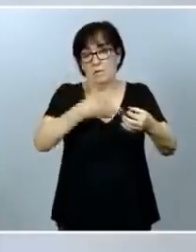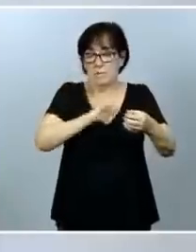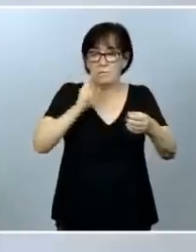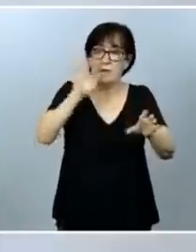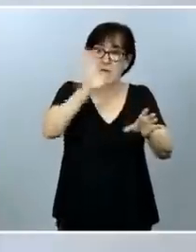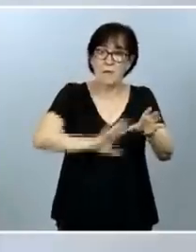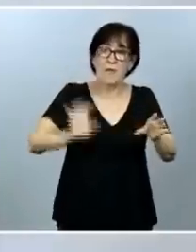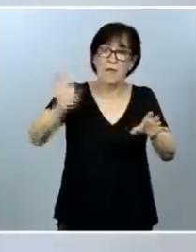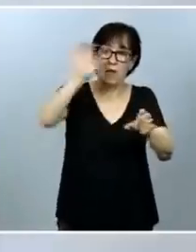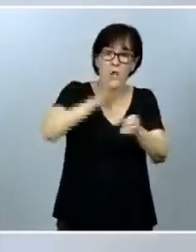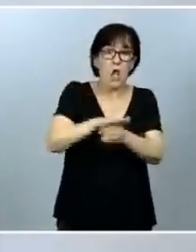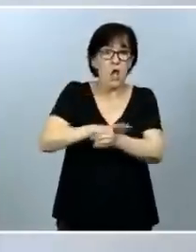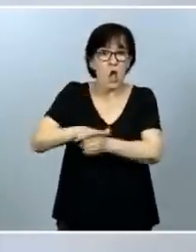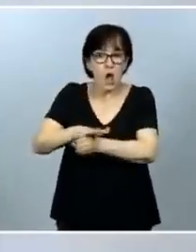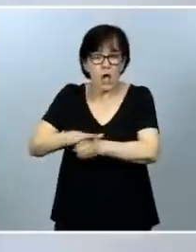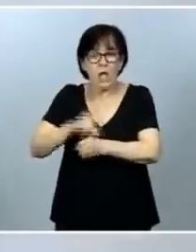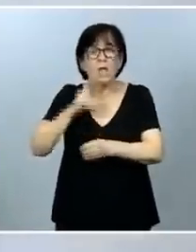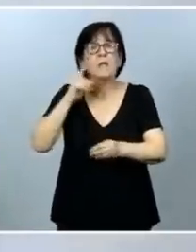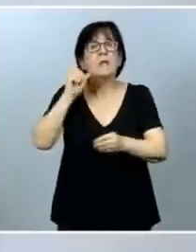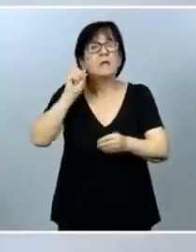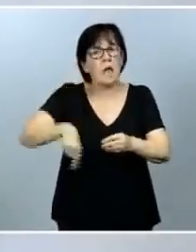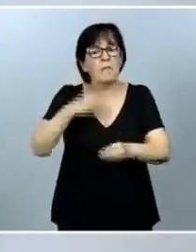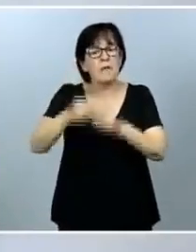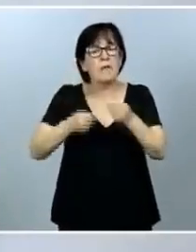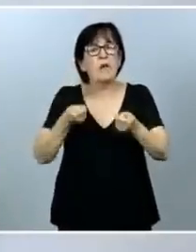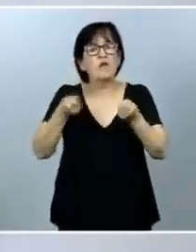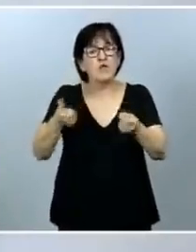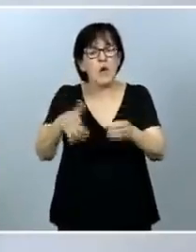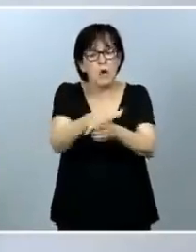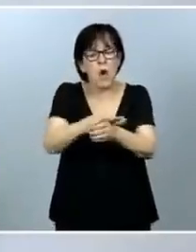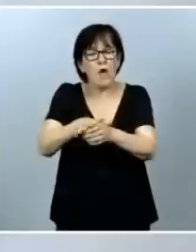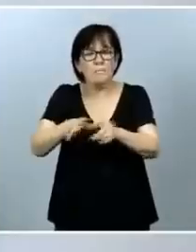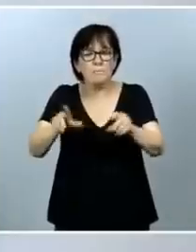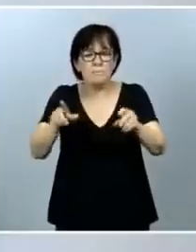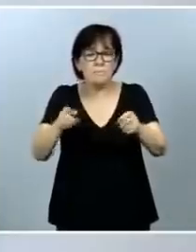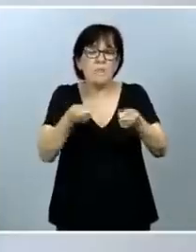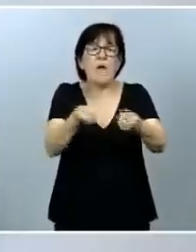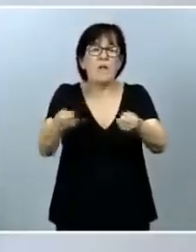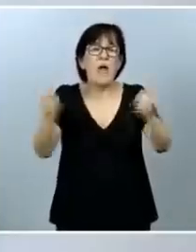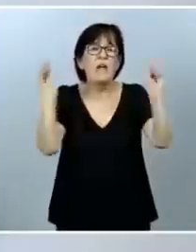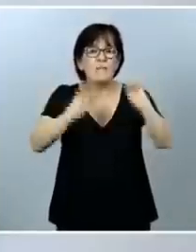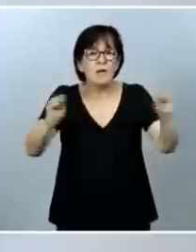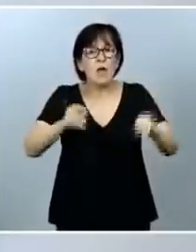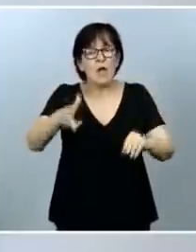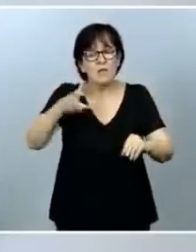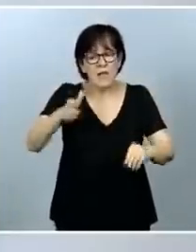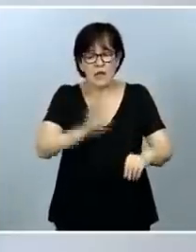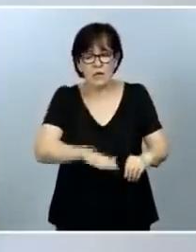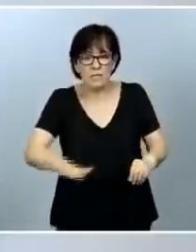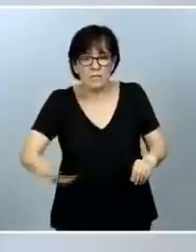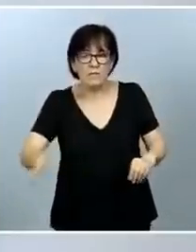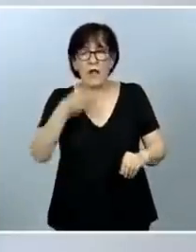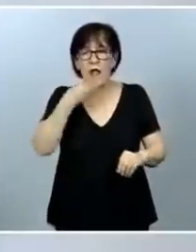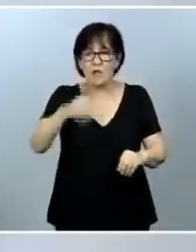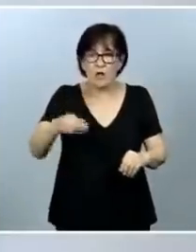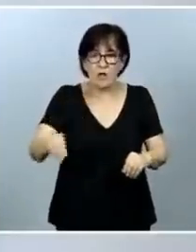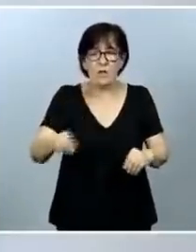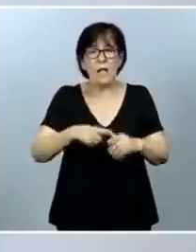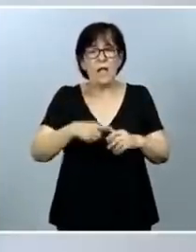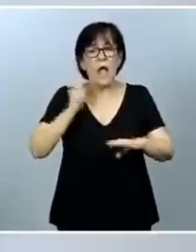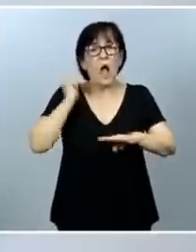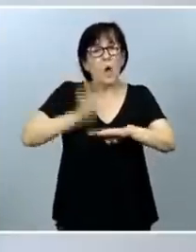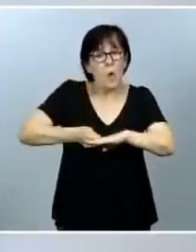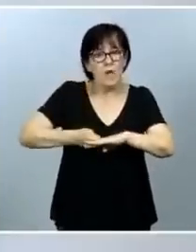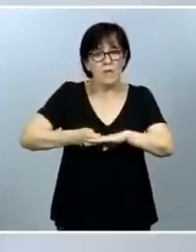local, y también se van a dar nuevos espacios de formación en derechos de la infancia y de la adolescencia para jueces y para